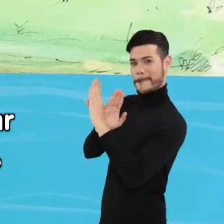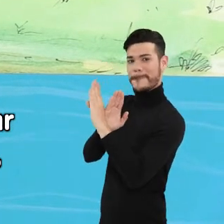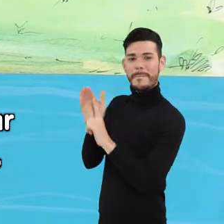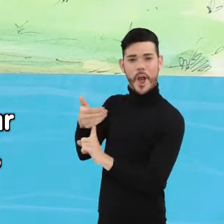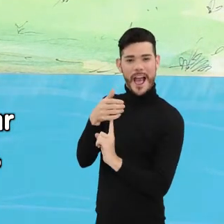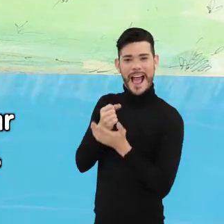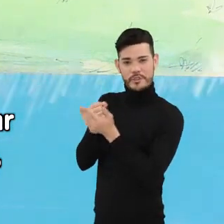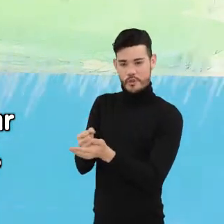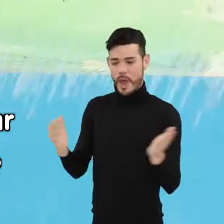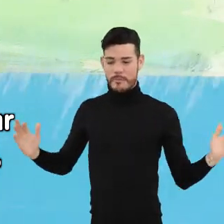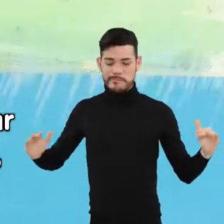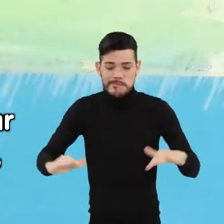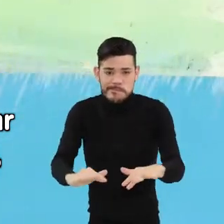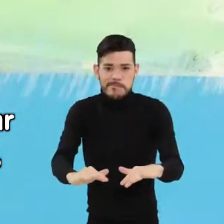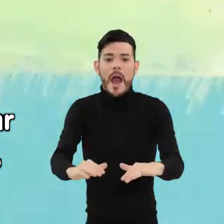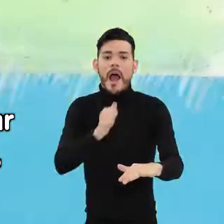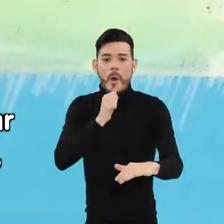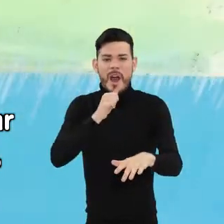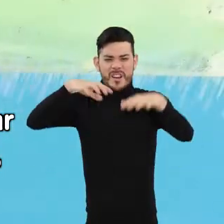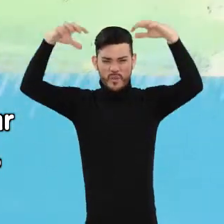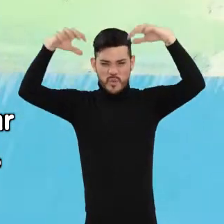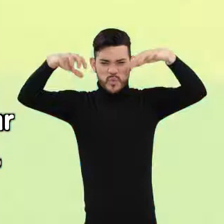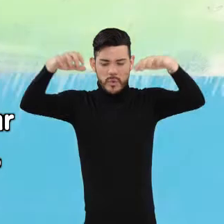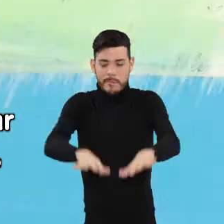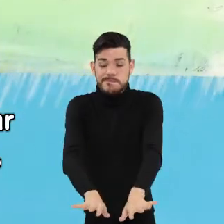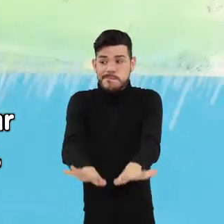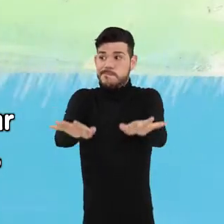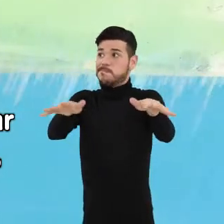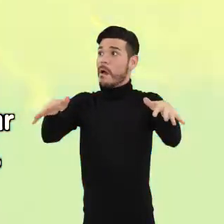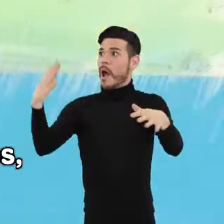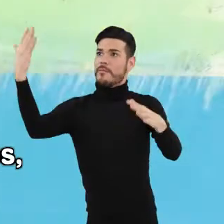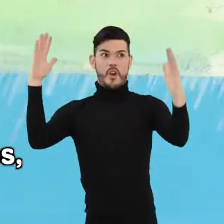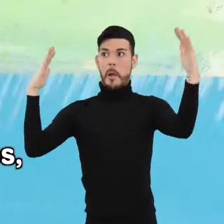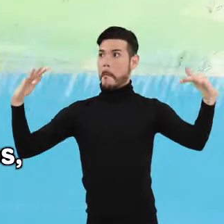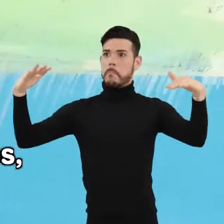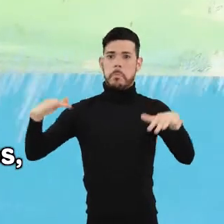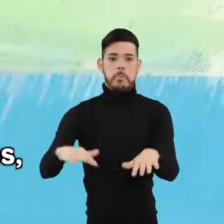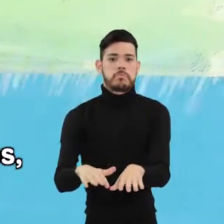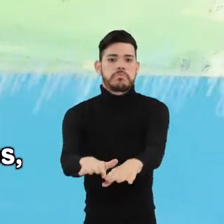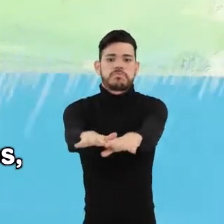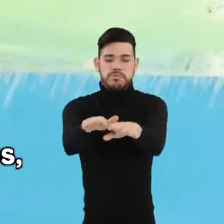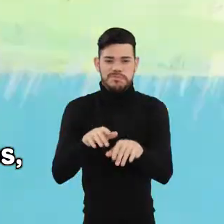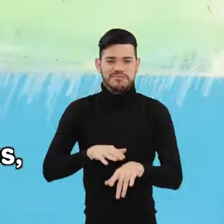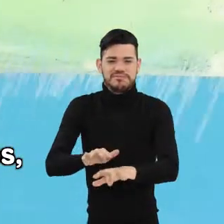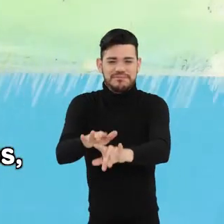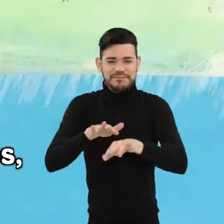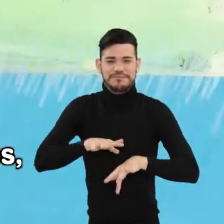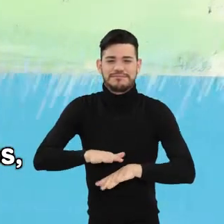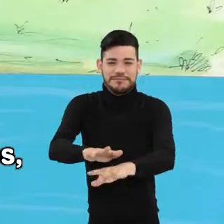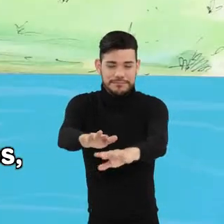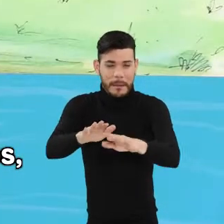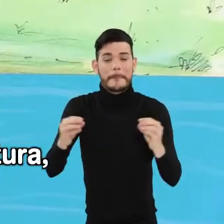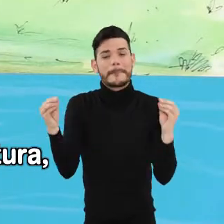ayuda a condensar, retener o atenuar las lluvias fuertes y a filtrar el agua, conduce hacia el río las lluvias que caen en muchos